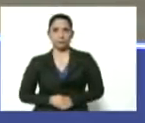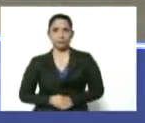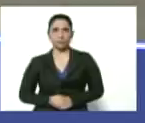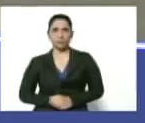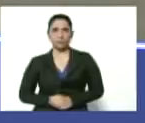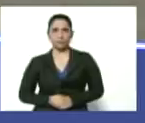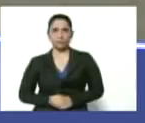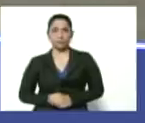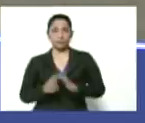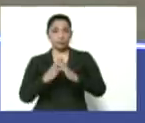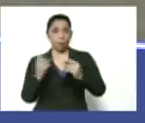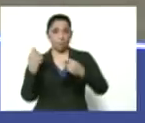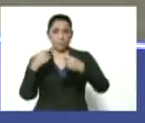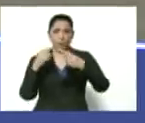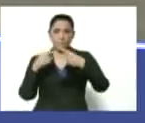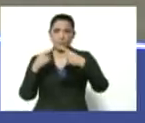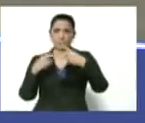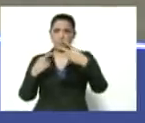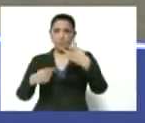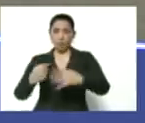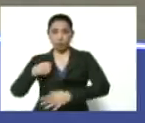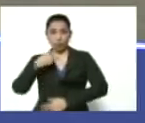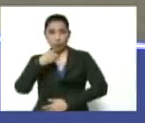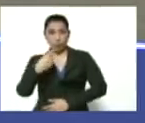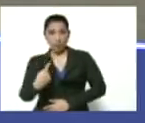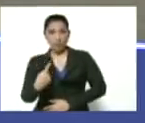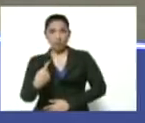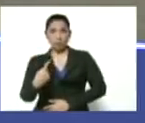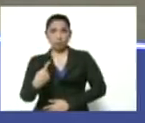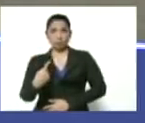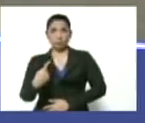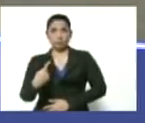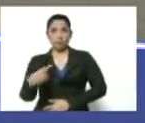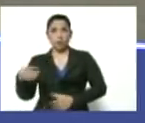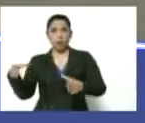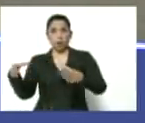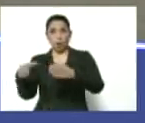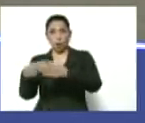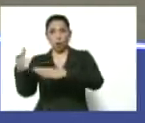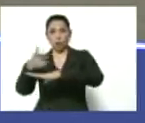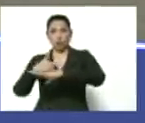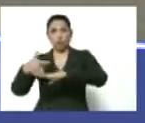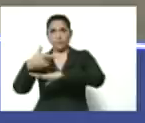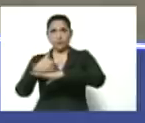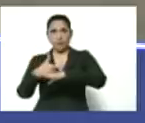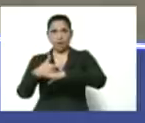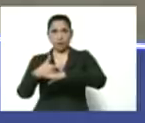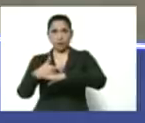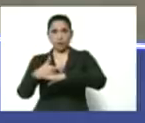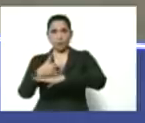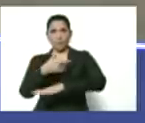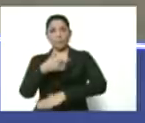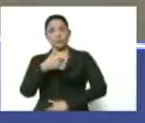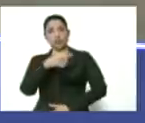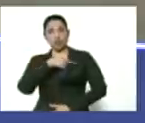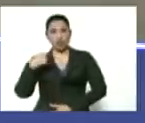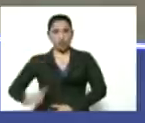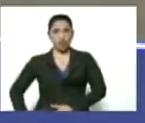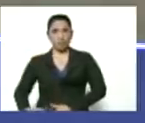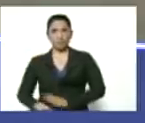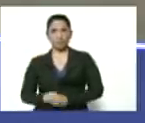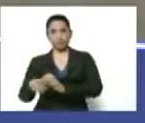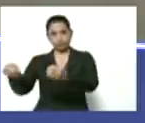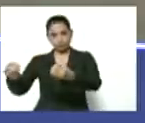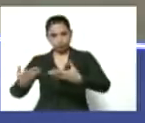Todo esto que estoy diciendo, donación del gobierno del presidente Xi Jinping. Nuestro amigo Xi Jinping.